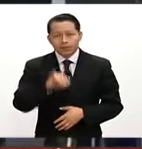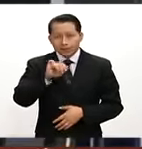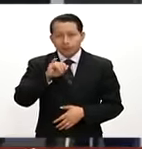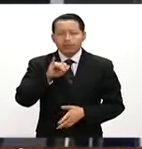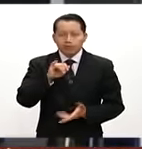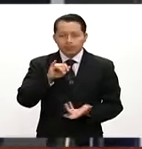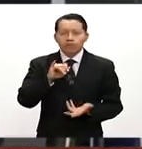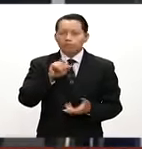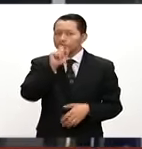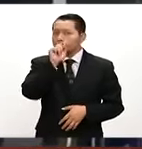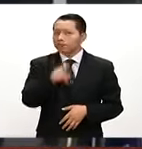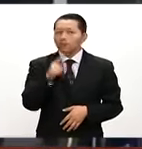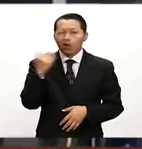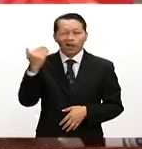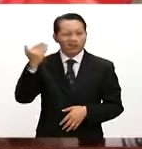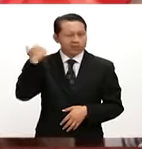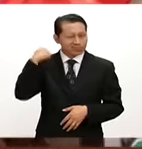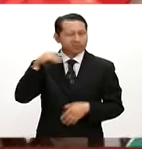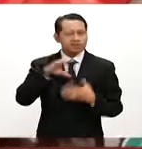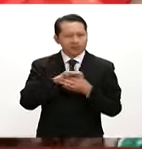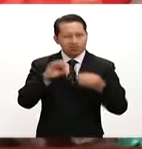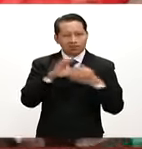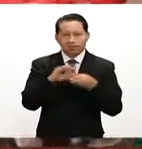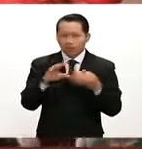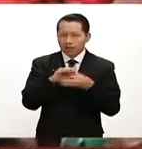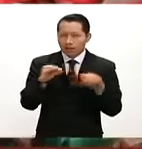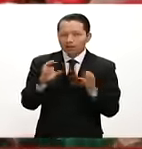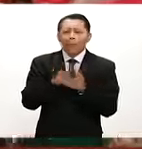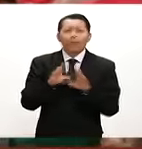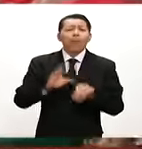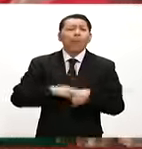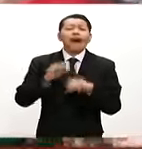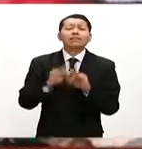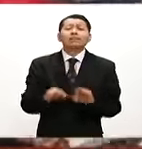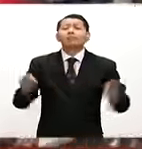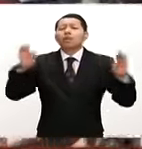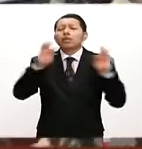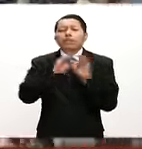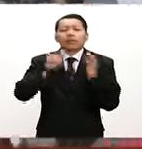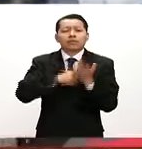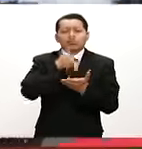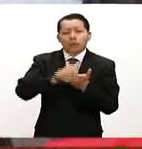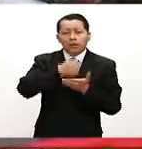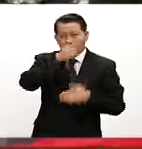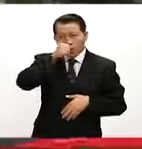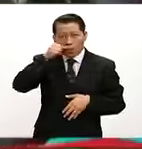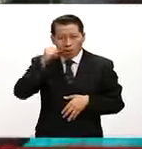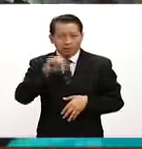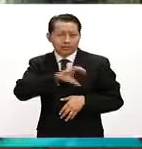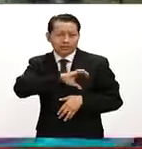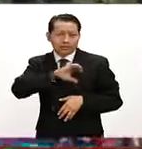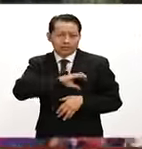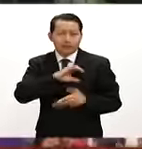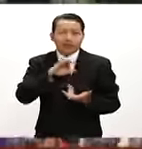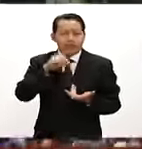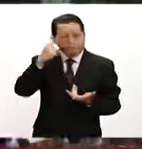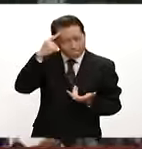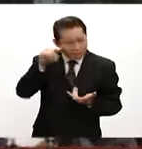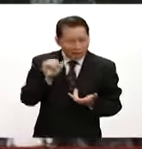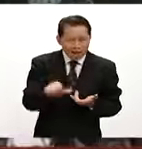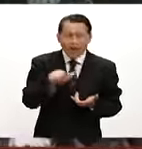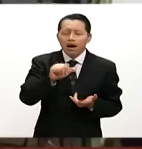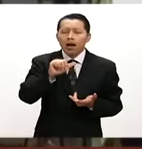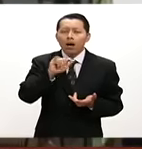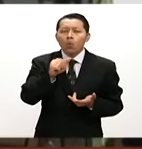comentaba el enlace anterior, una de las razones más importantes por las que Ciudad Juárez tiene un gran aprecio por Juan Gabriel es porque ha